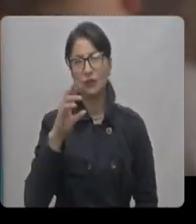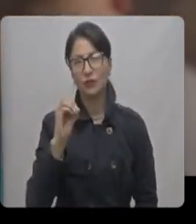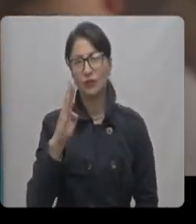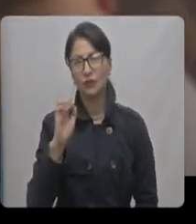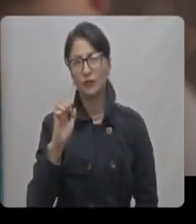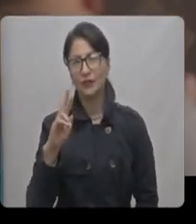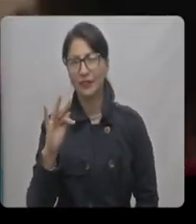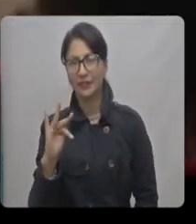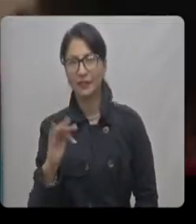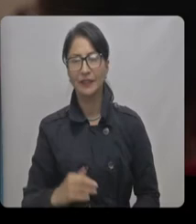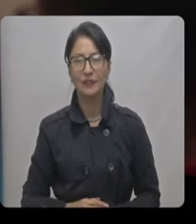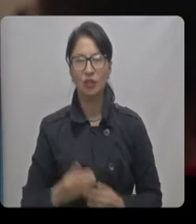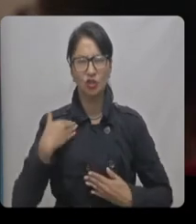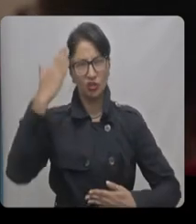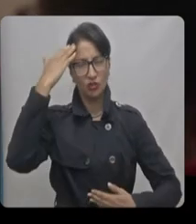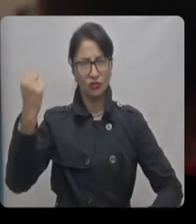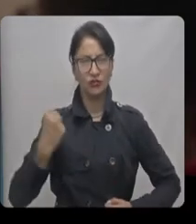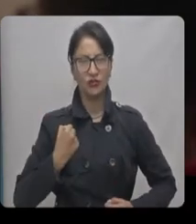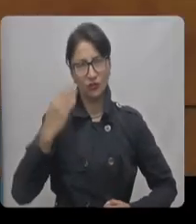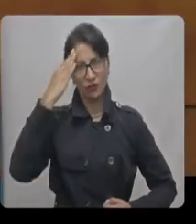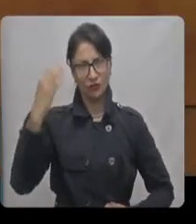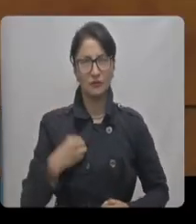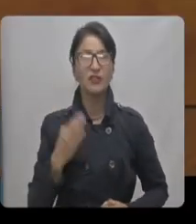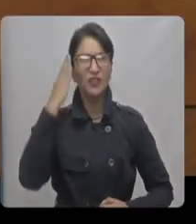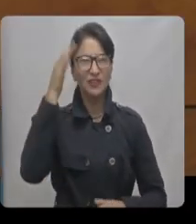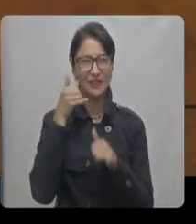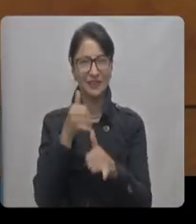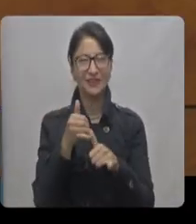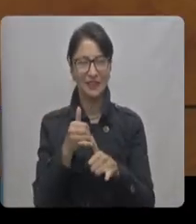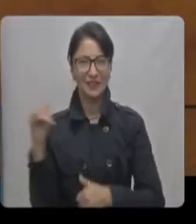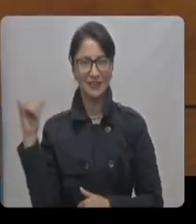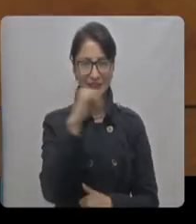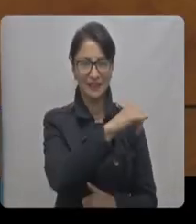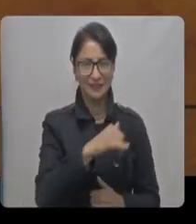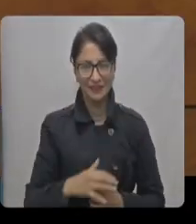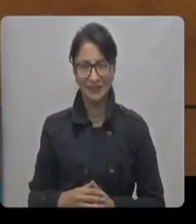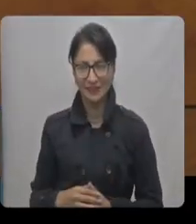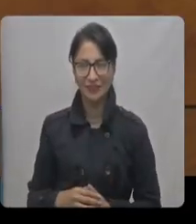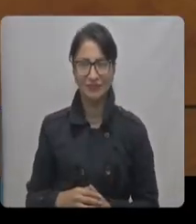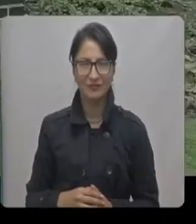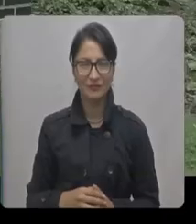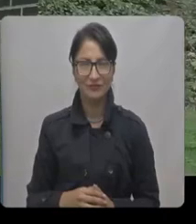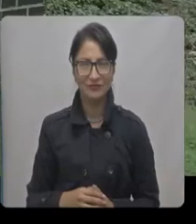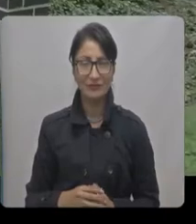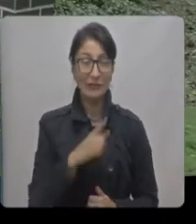Soy Robert Ronald Guamán Parra, soldado profesional y futuro ingeniero aeronáutico.